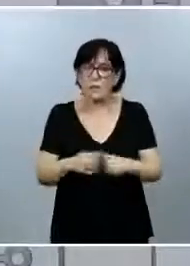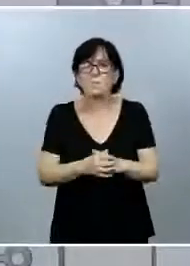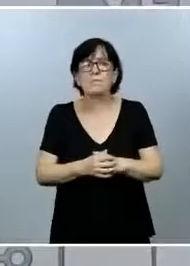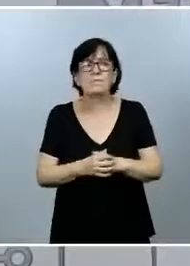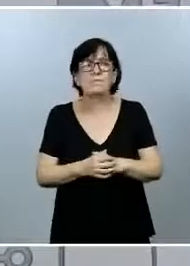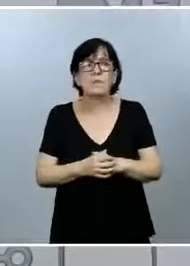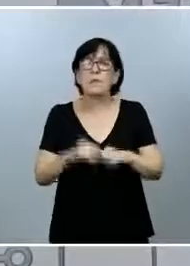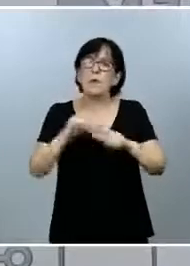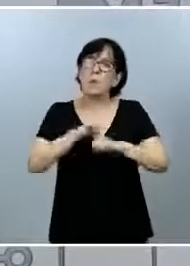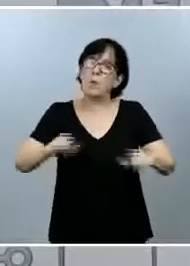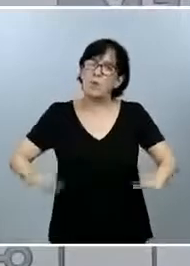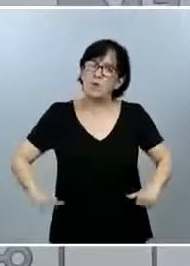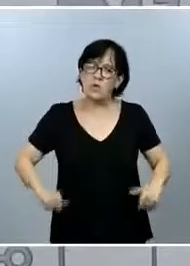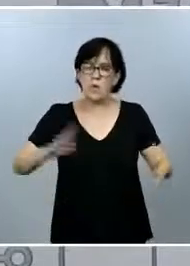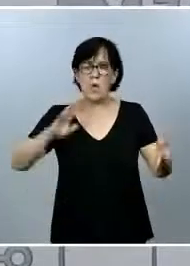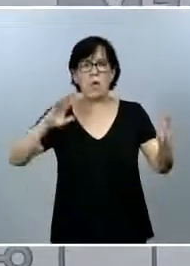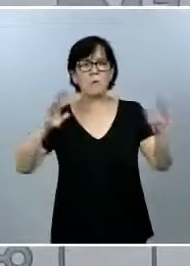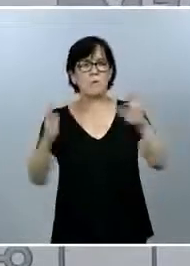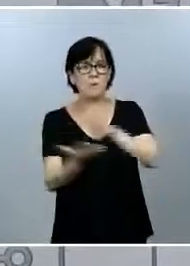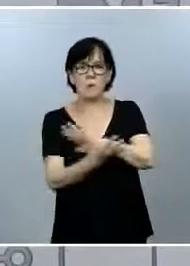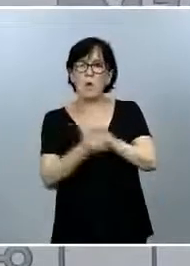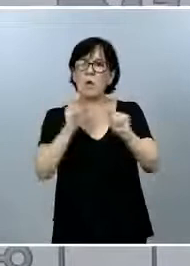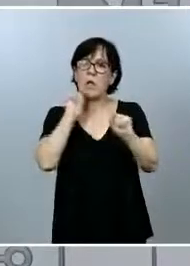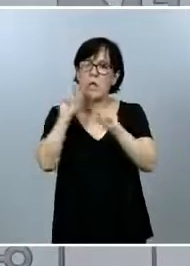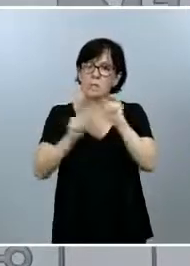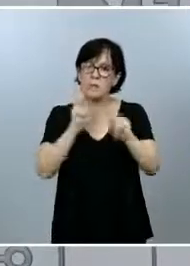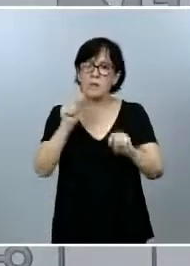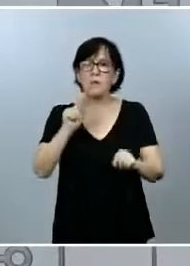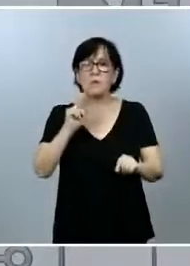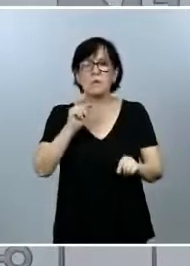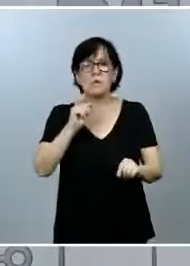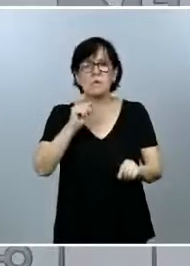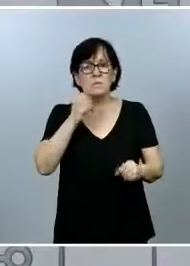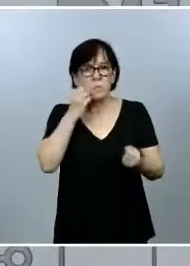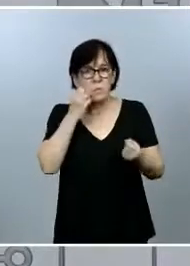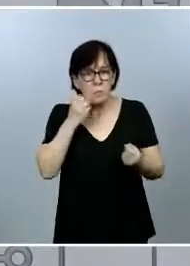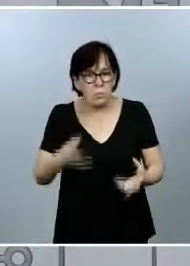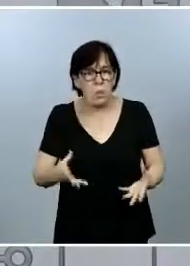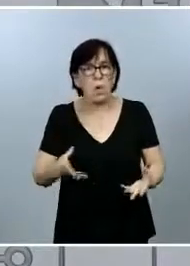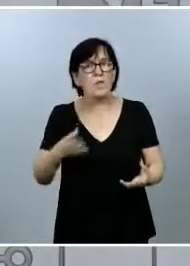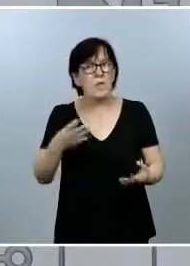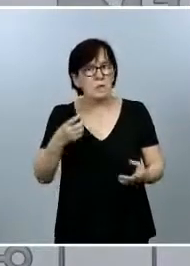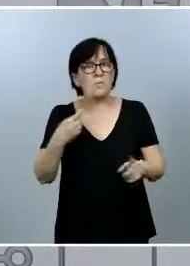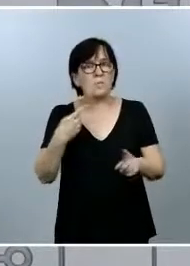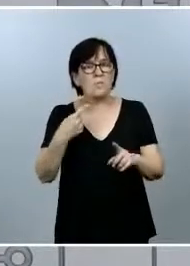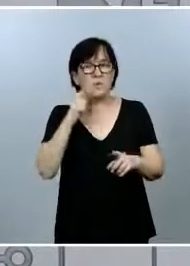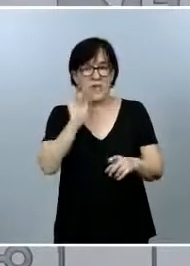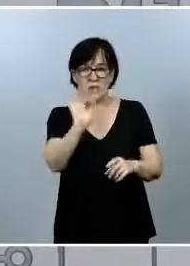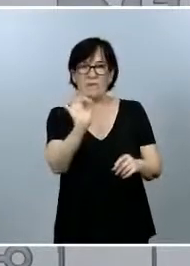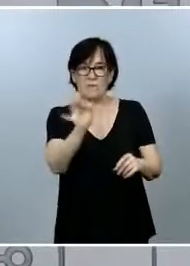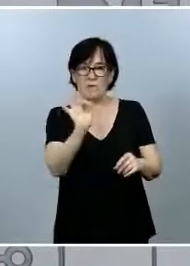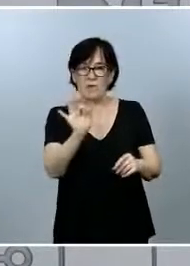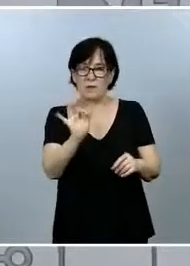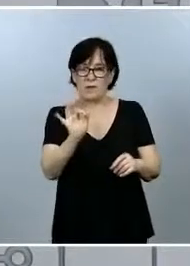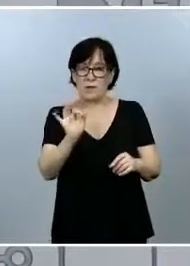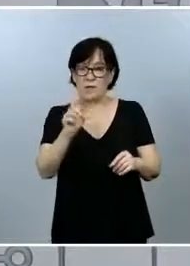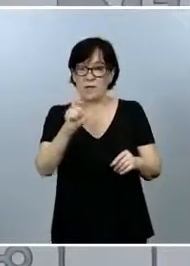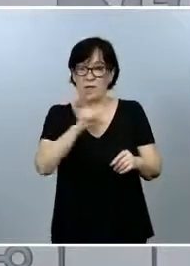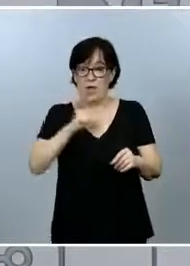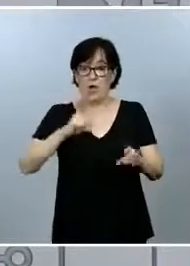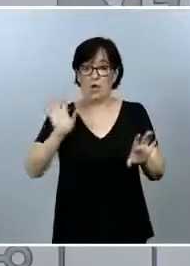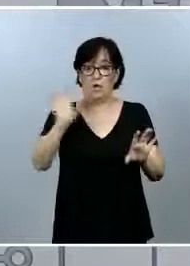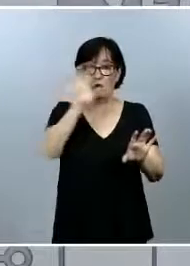Portugal ha tenido una evolución de la epidemia, en principio, bastante buena. Sí que es cierto que las autonomías, las comunidades